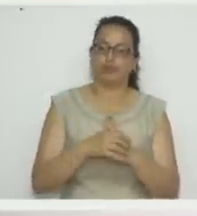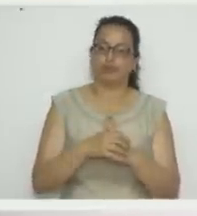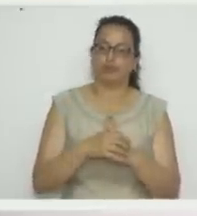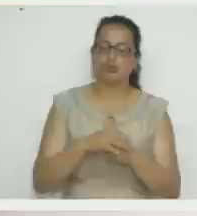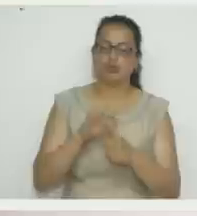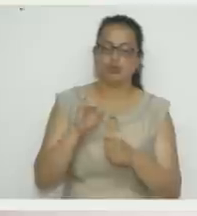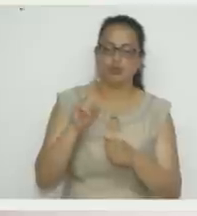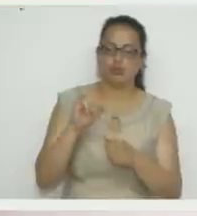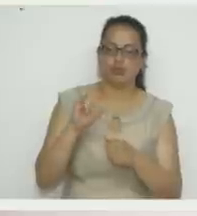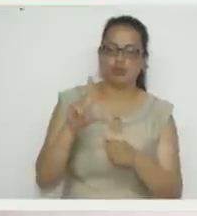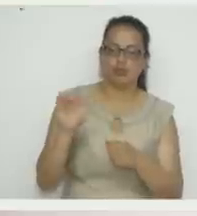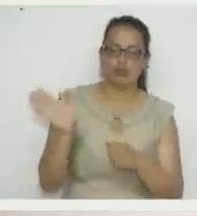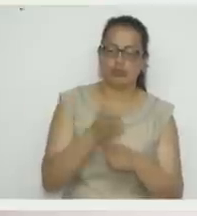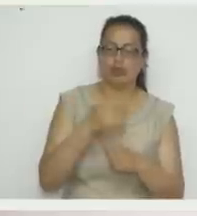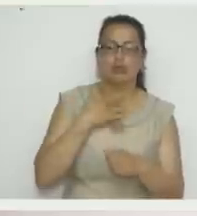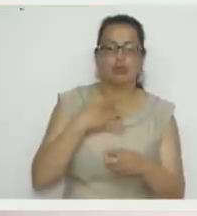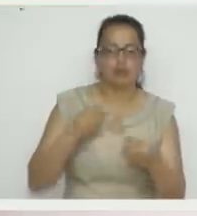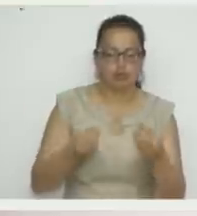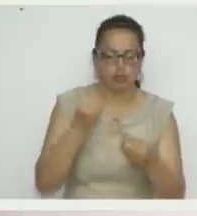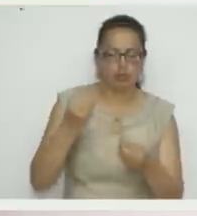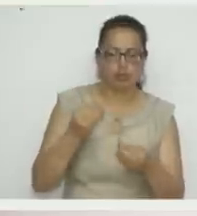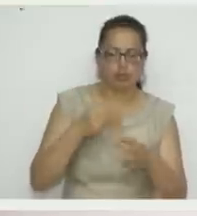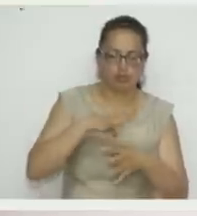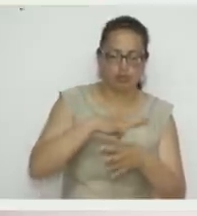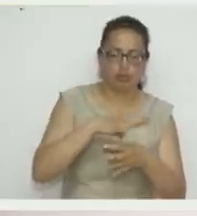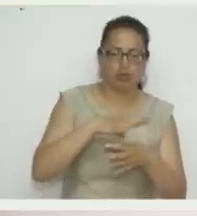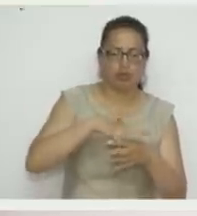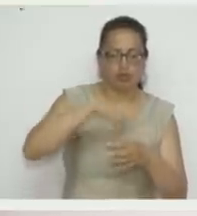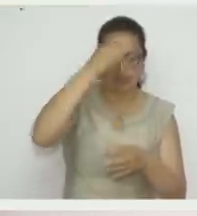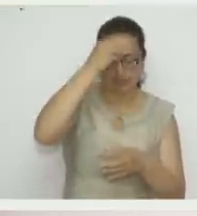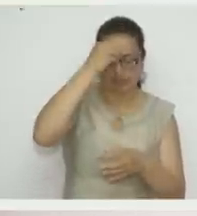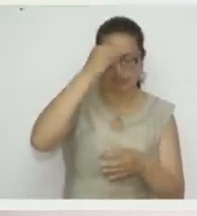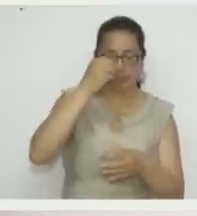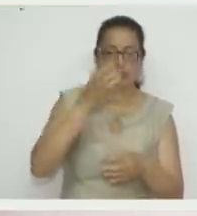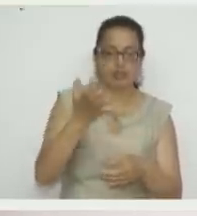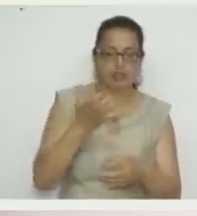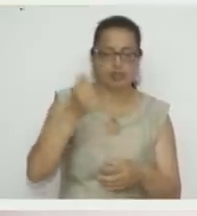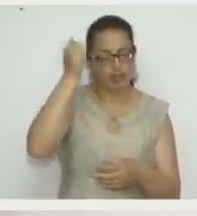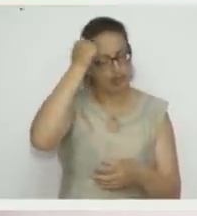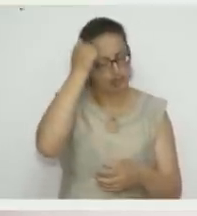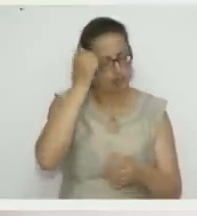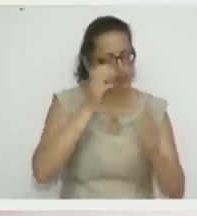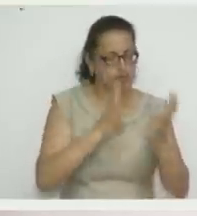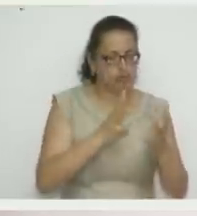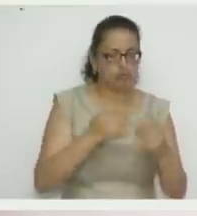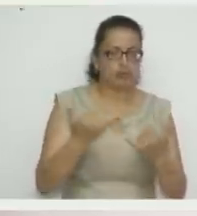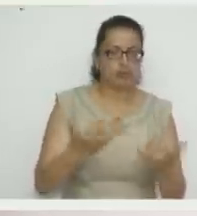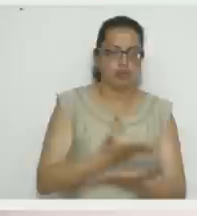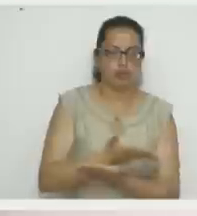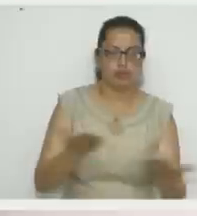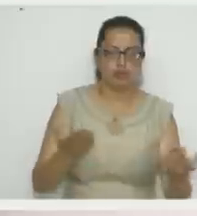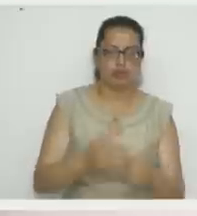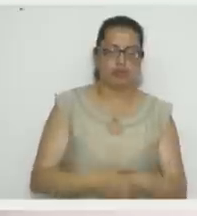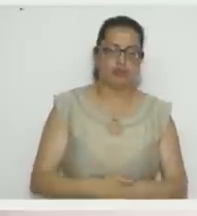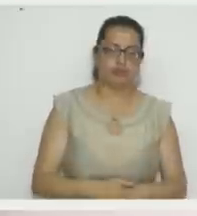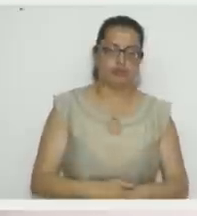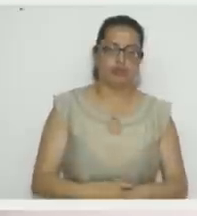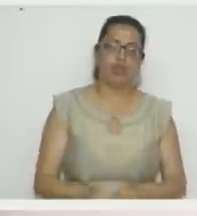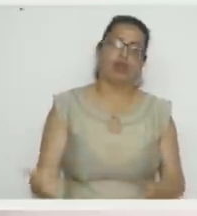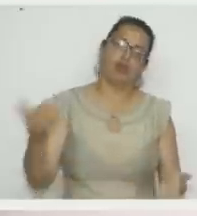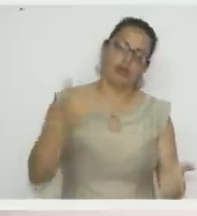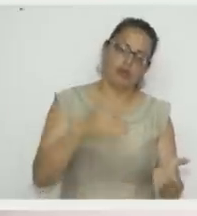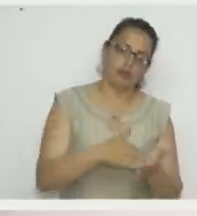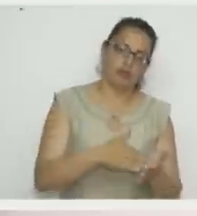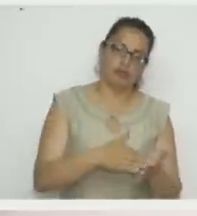Edilia Rodríguez dice, me fascinan mucho las manualidades, quiero ir a hacer el curso con la profe, ¿dónde está la dirección, la dirección, profe, para quien la están